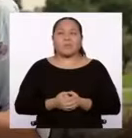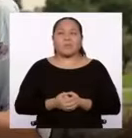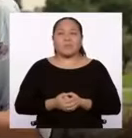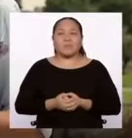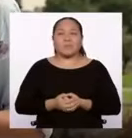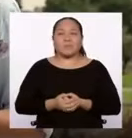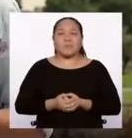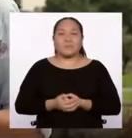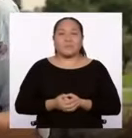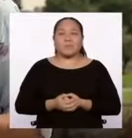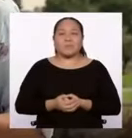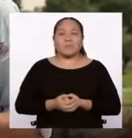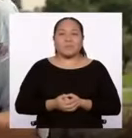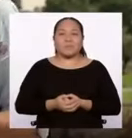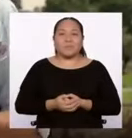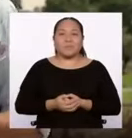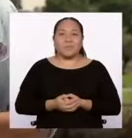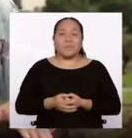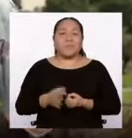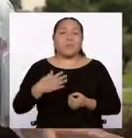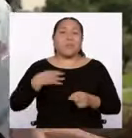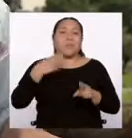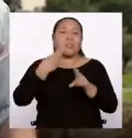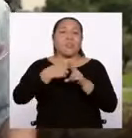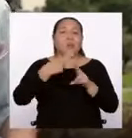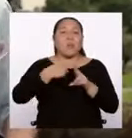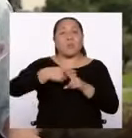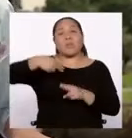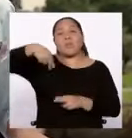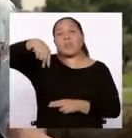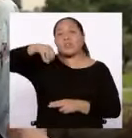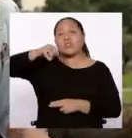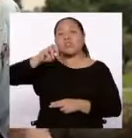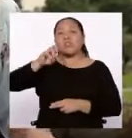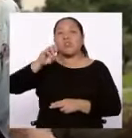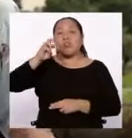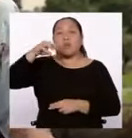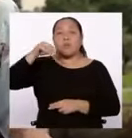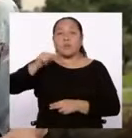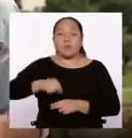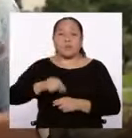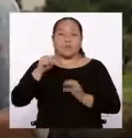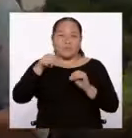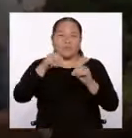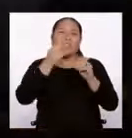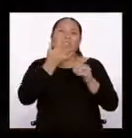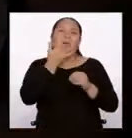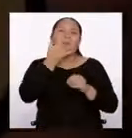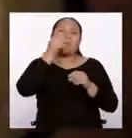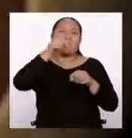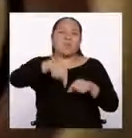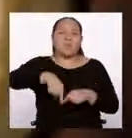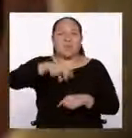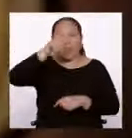hay muichis. Soy Norma Martínez y esto sucedió en el Perú.